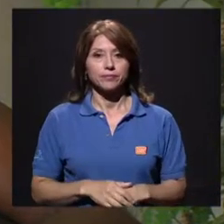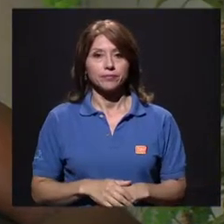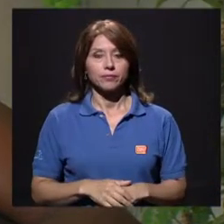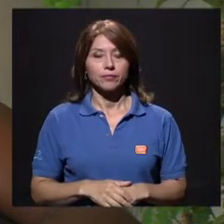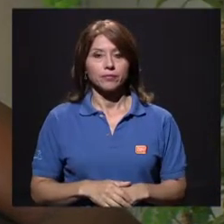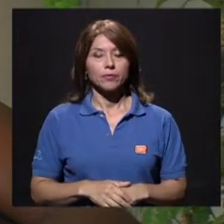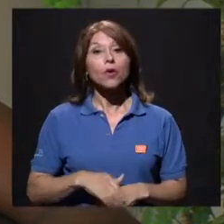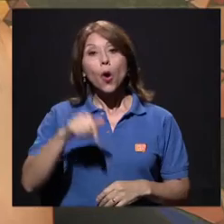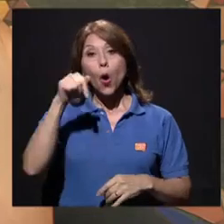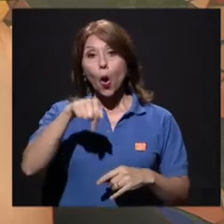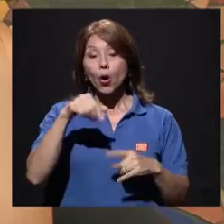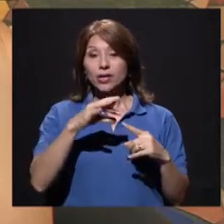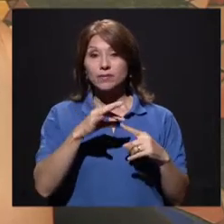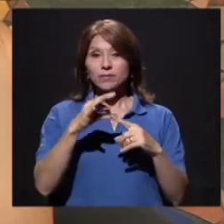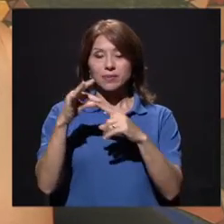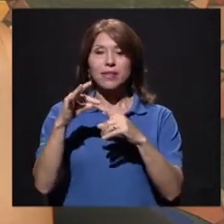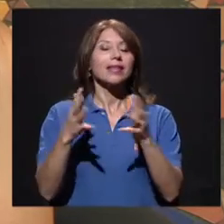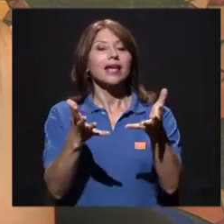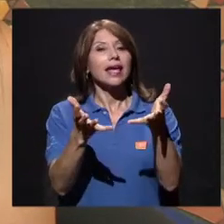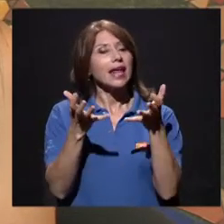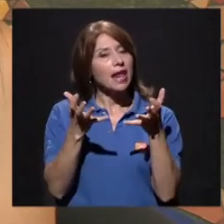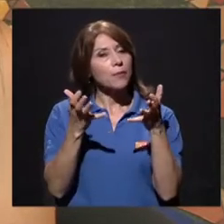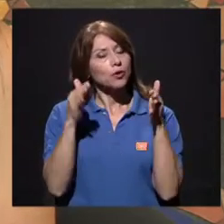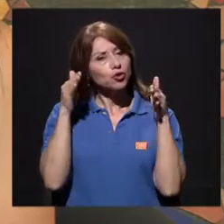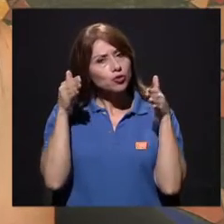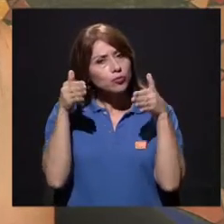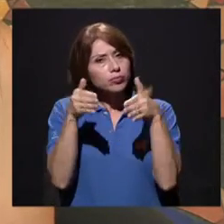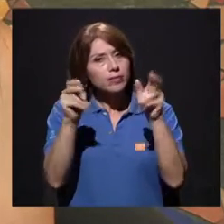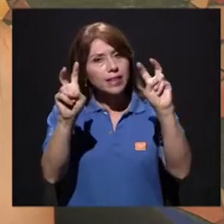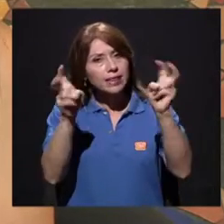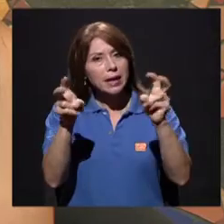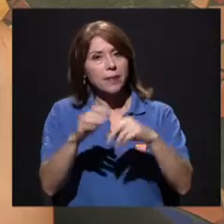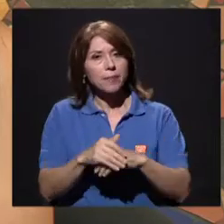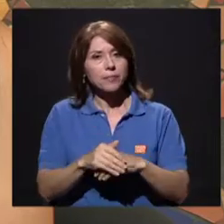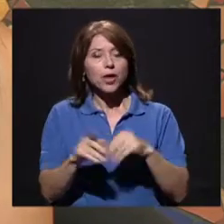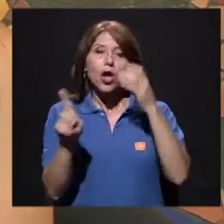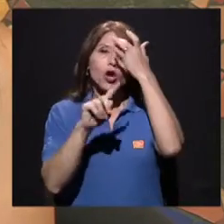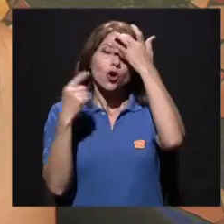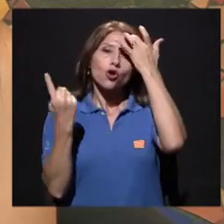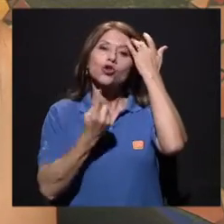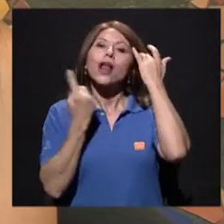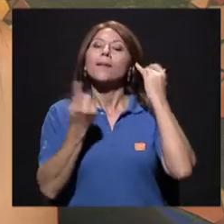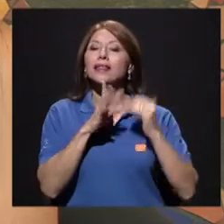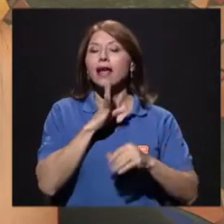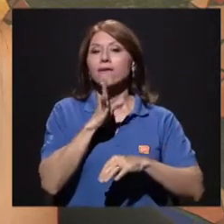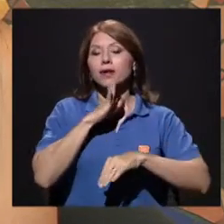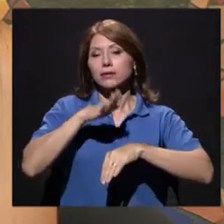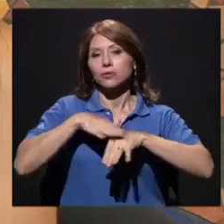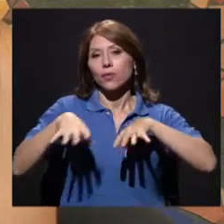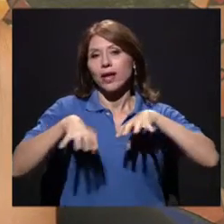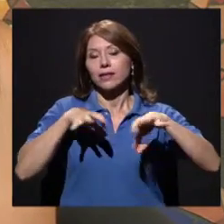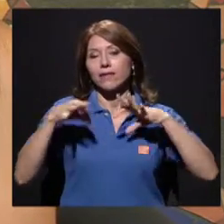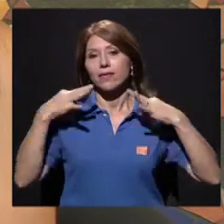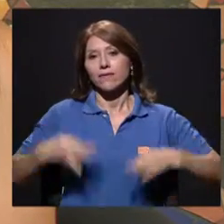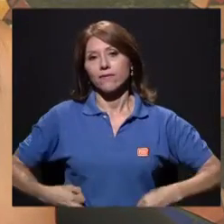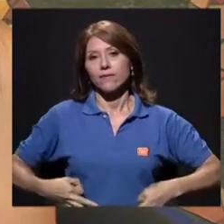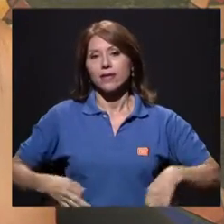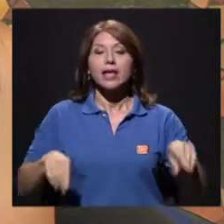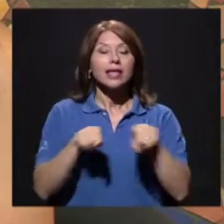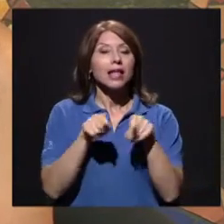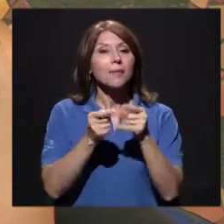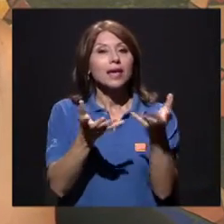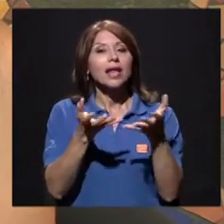Hoy en especial queremos abordar más el tema, no solo reforzar la parte de actividad física, sino también